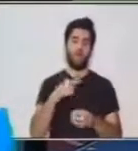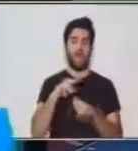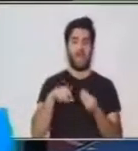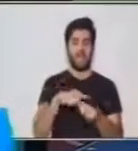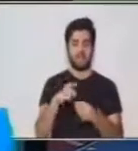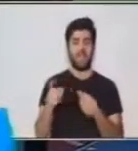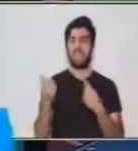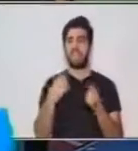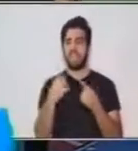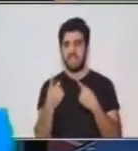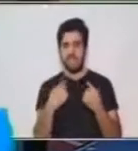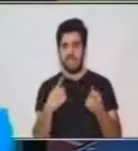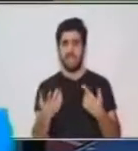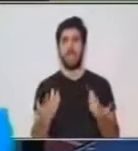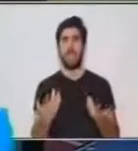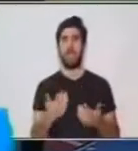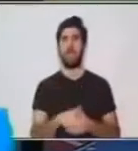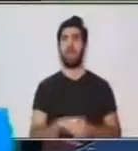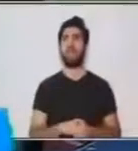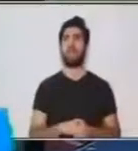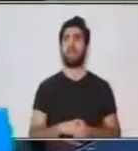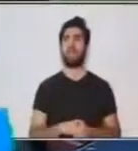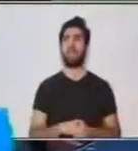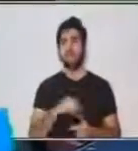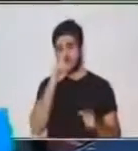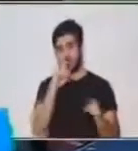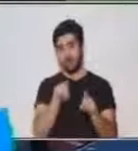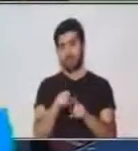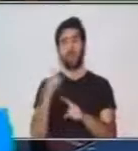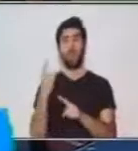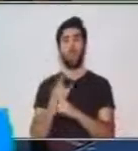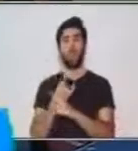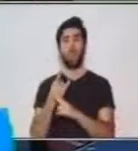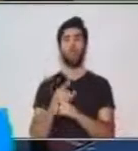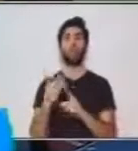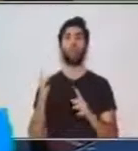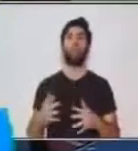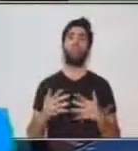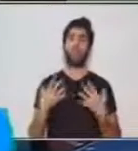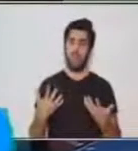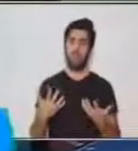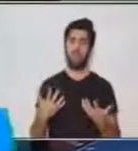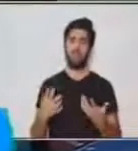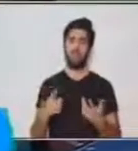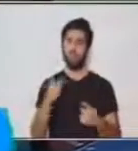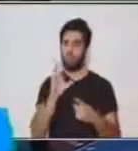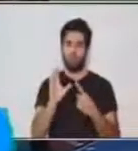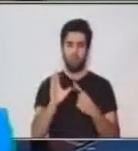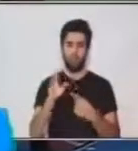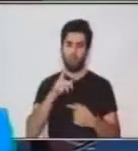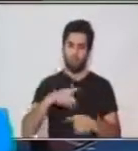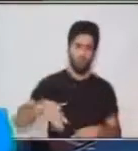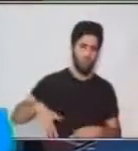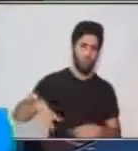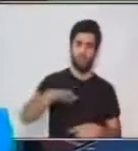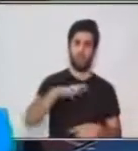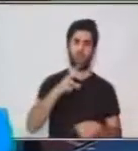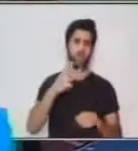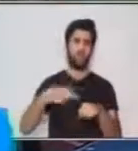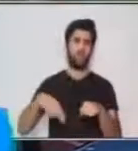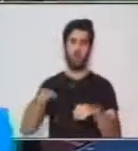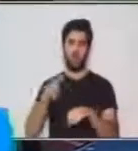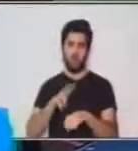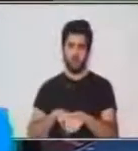nosotros, lo utilizamos con un léxico no tan elaborado,